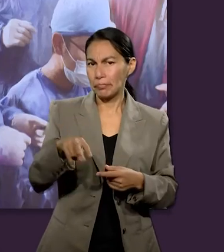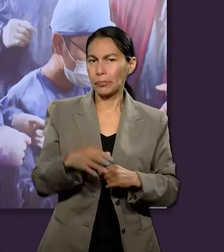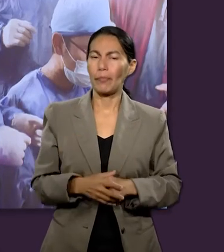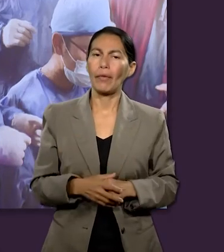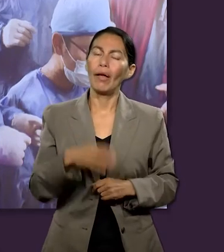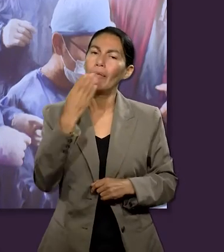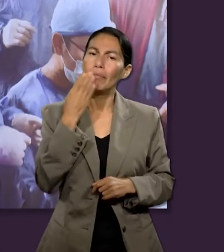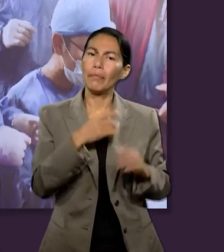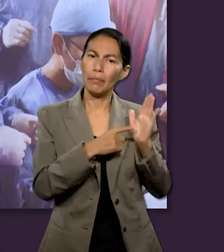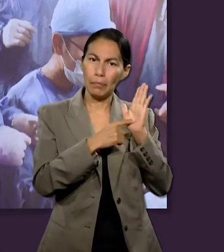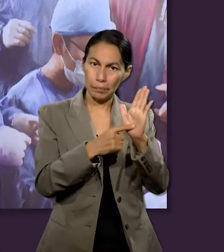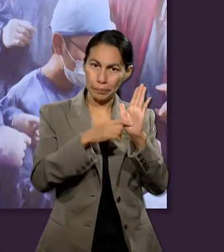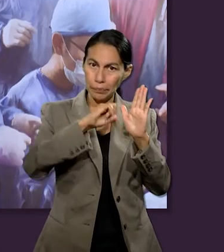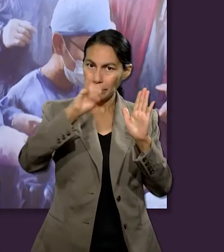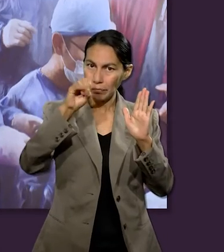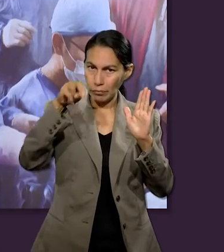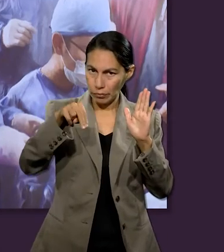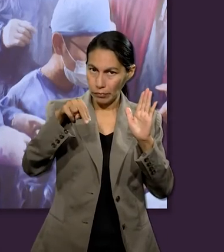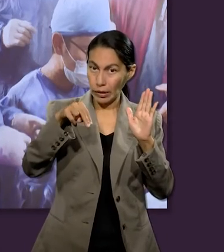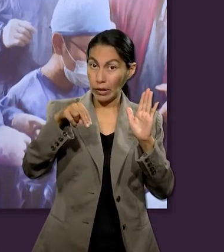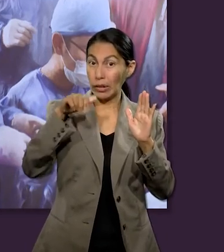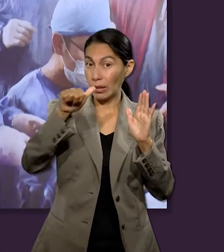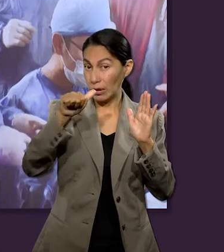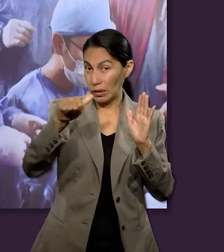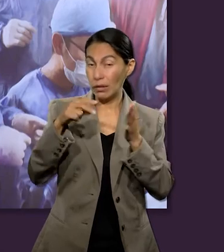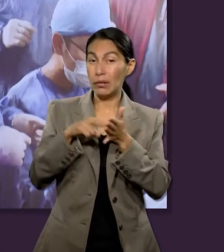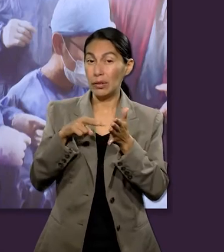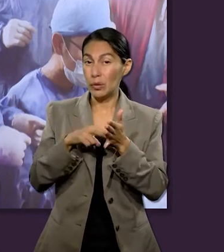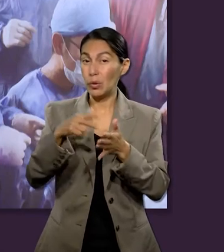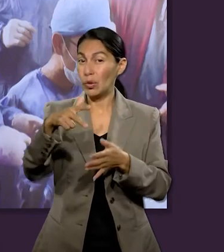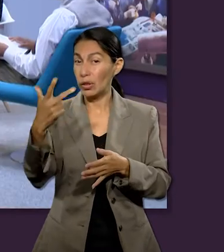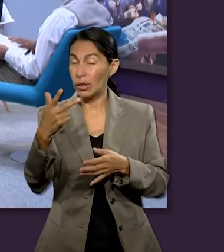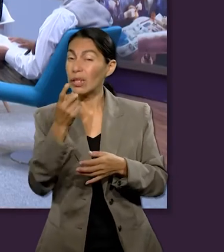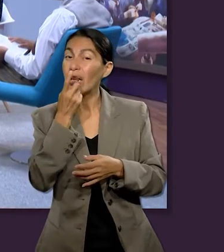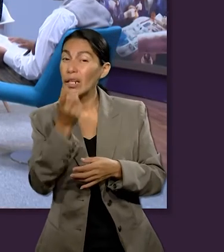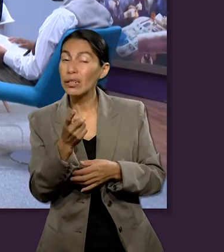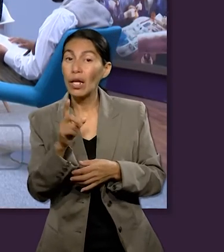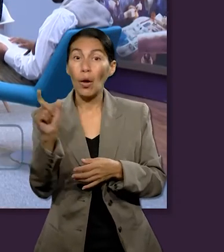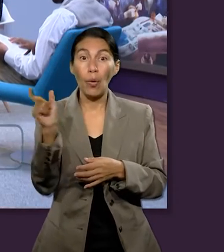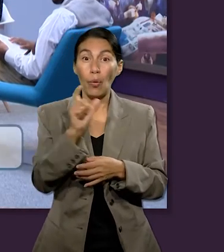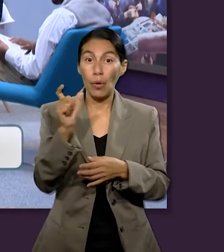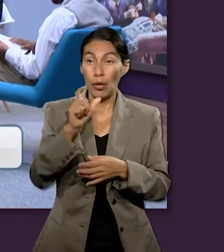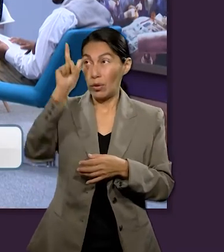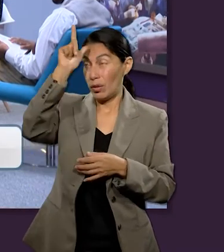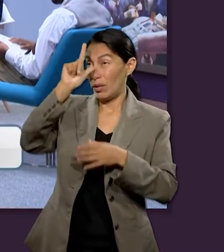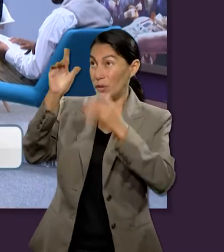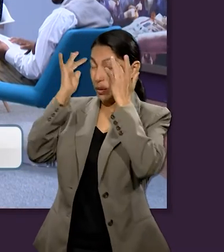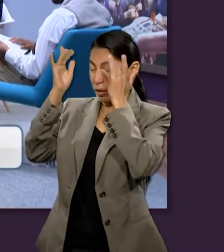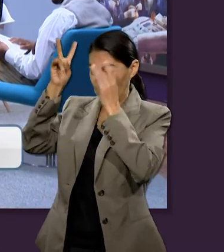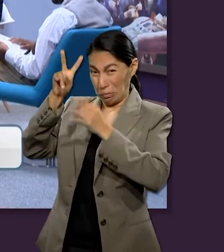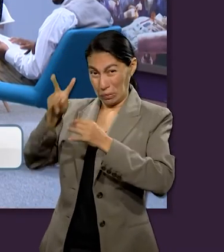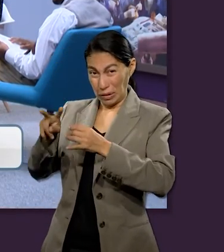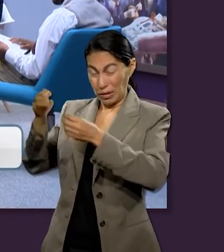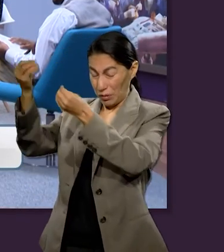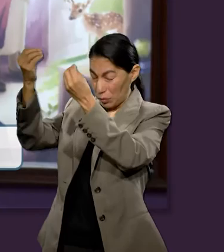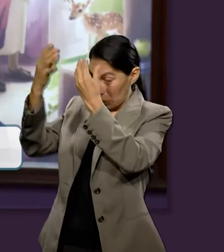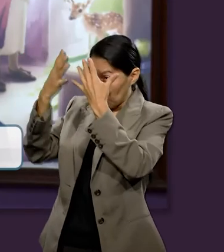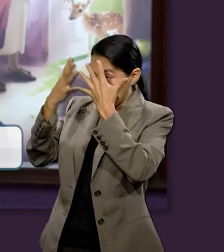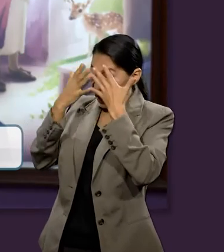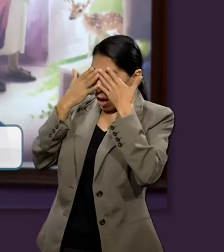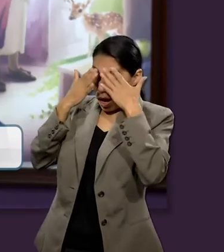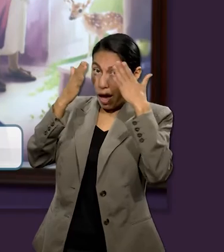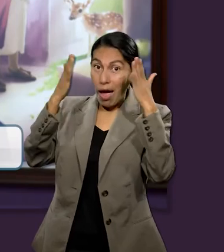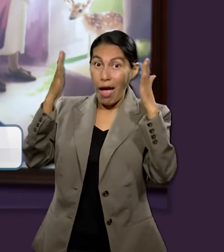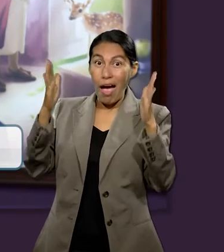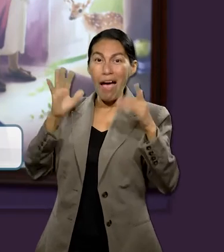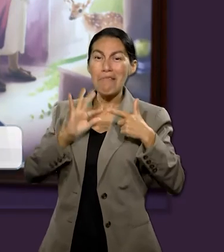una guía. En la Biblia, en San Juan 16, el versículo 13 dice Pero cuando venga el Espíritu de verdad, Él